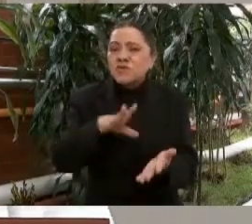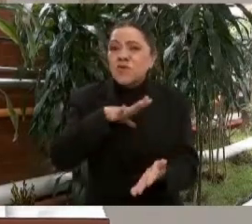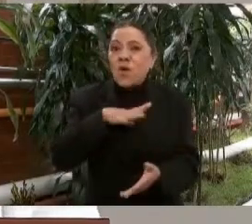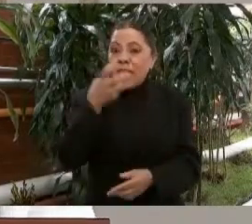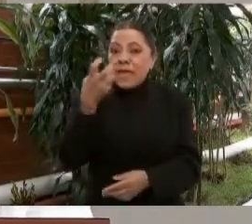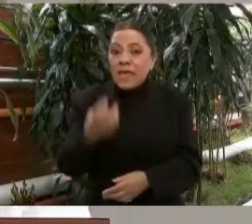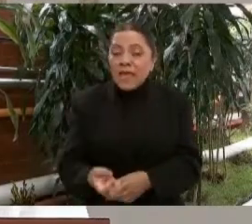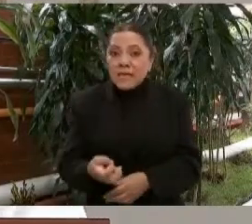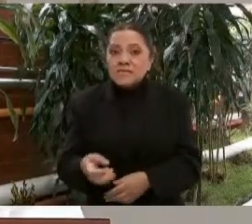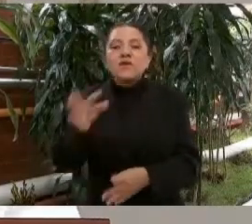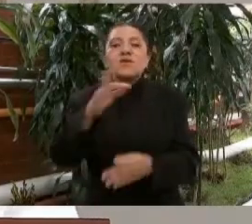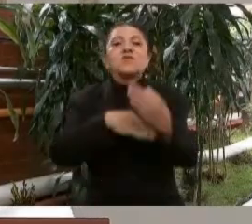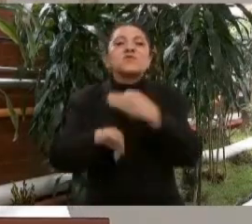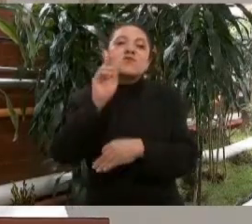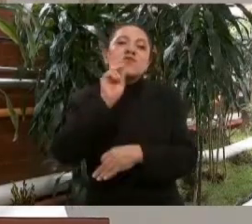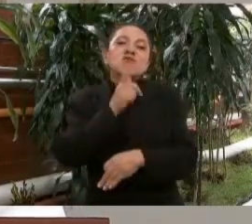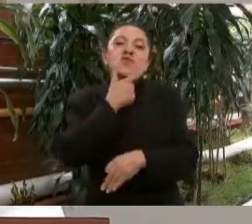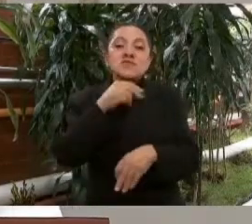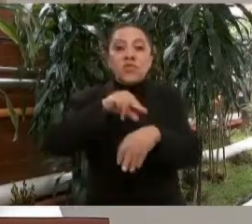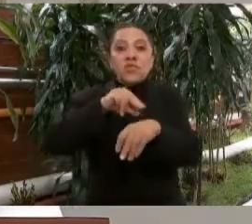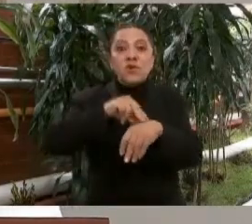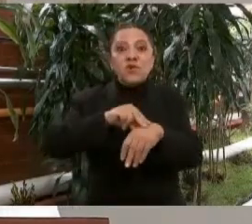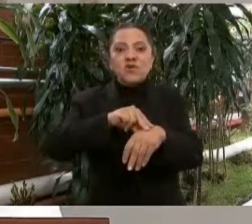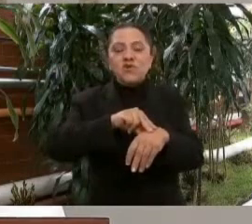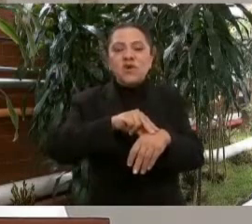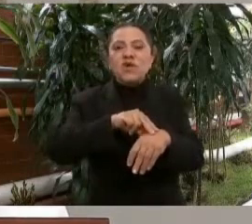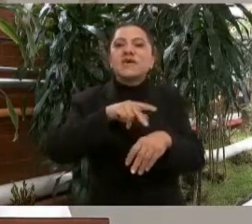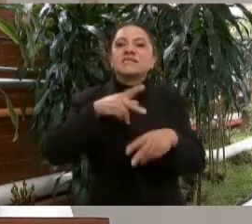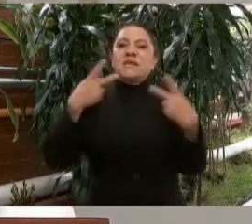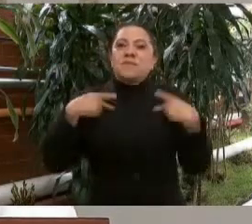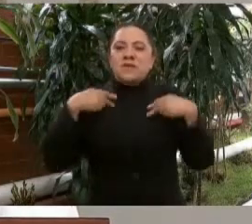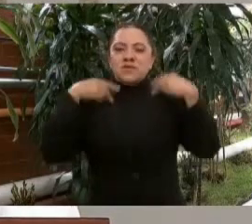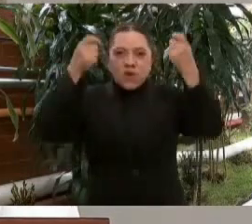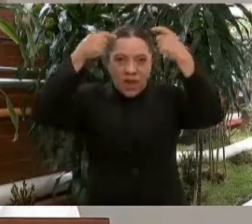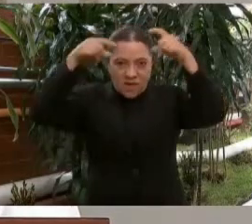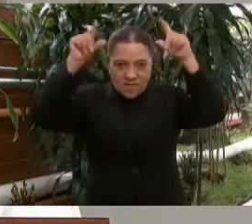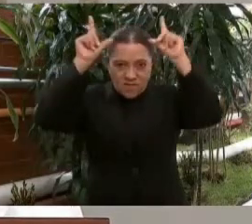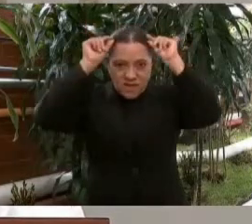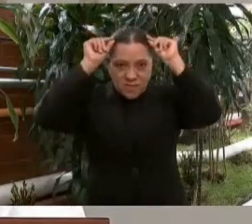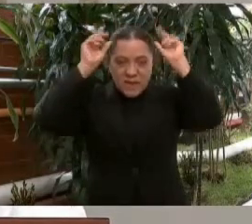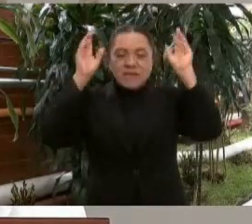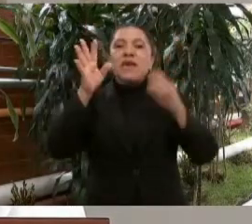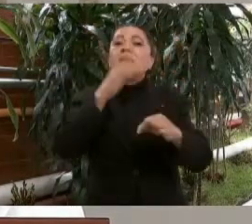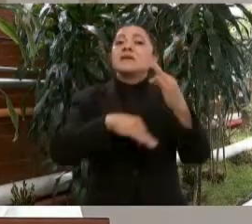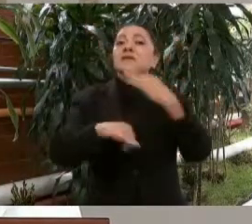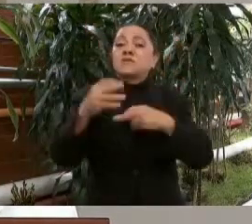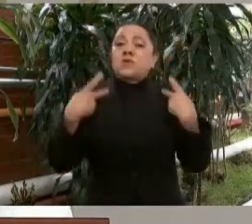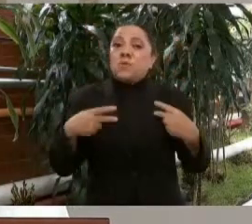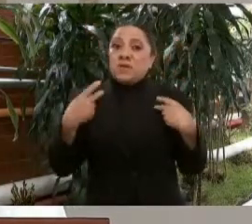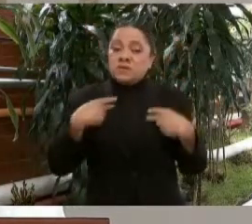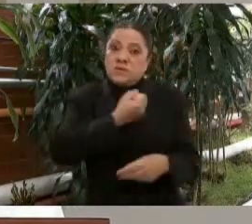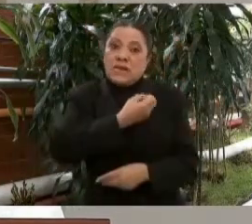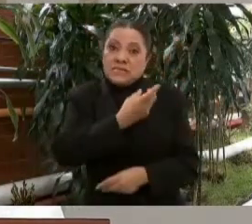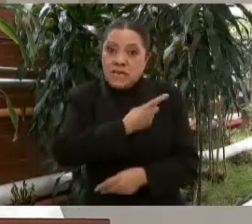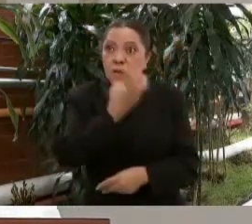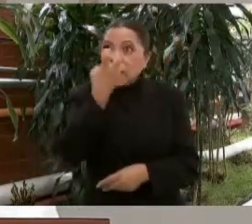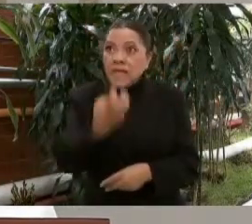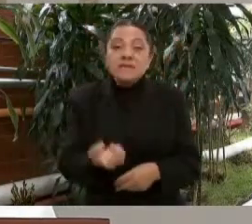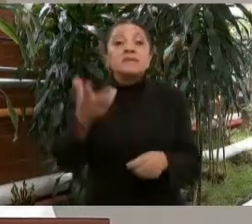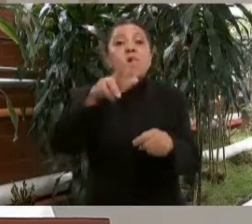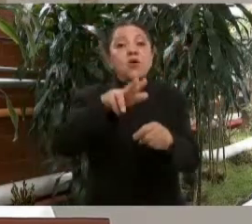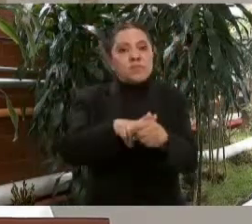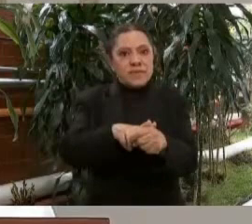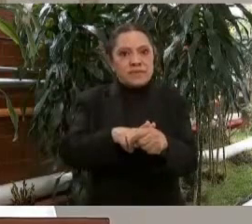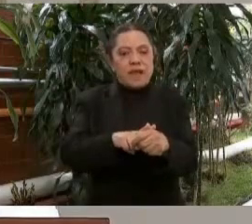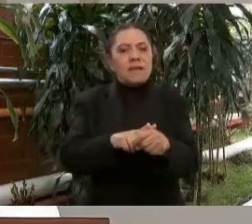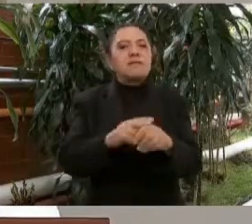sus doctoras y doctores, personal de enfermería y en general, a todo el personal de salud de este hospital y